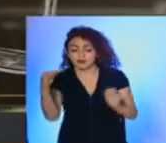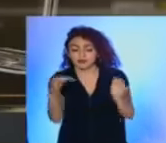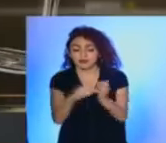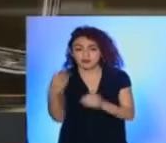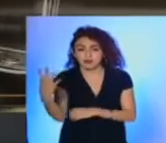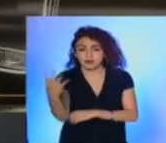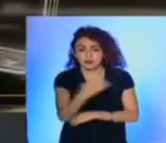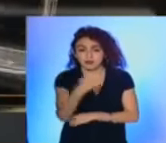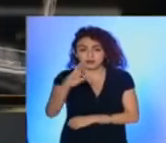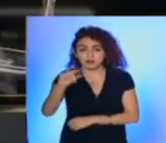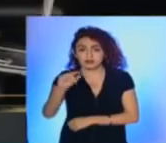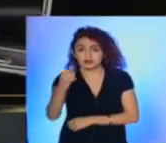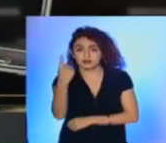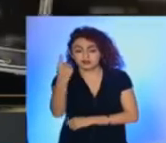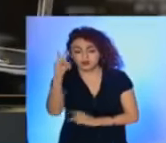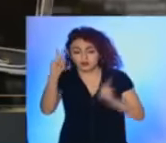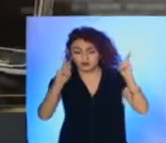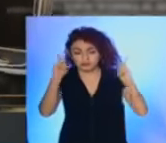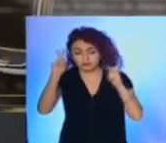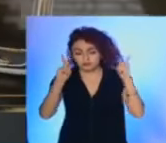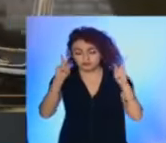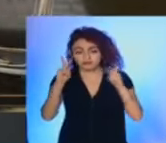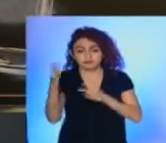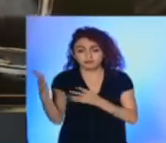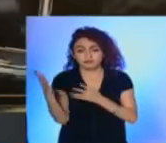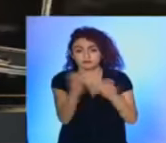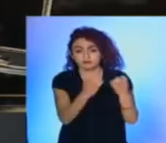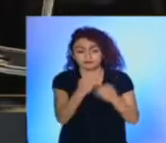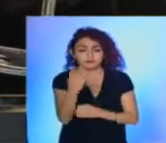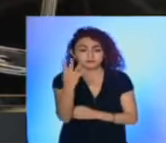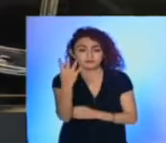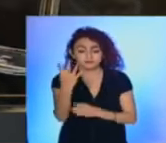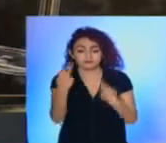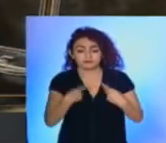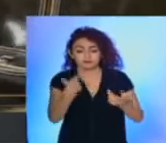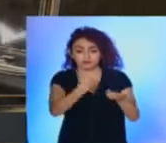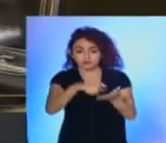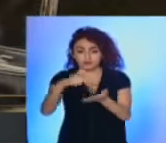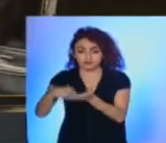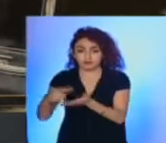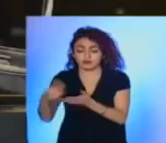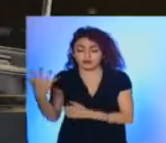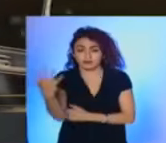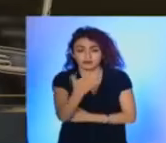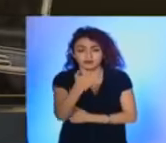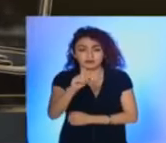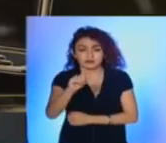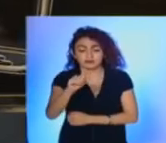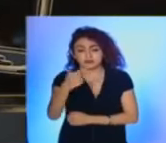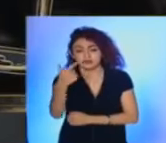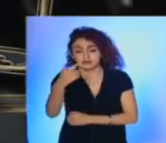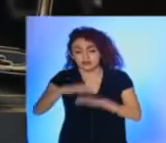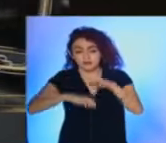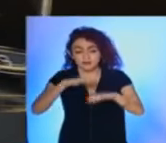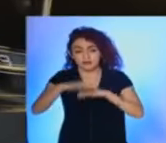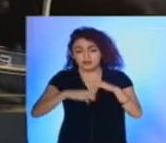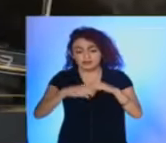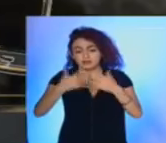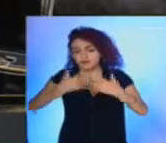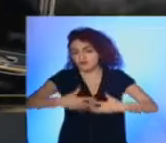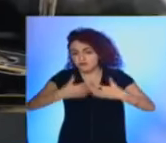481 visitantes 904 compradores 577 empresas